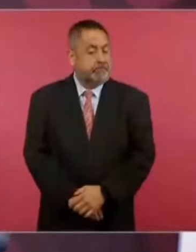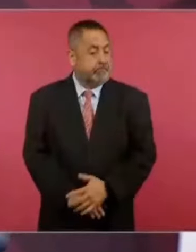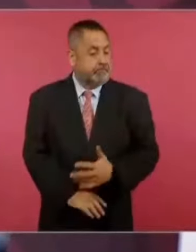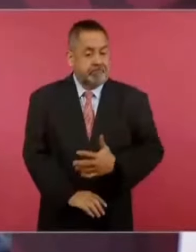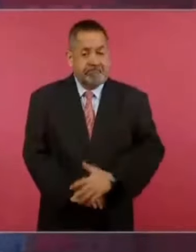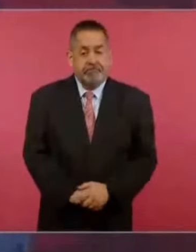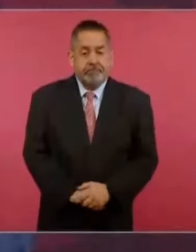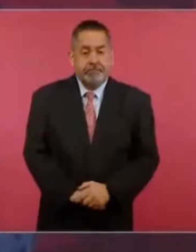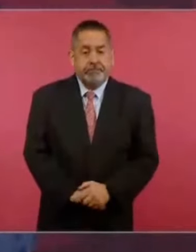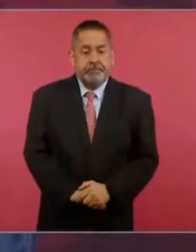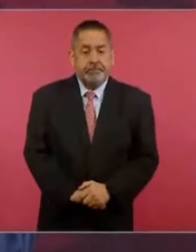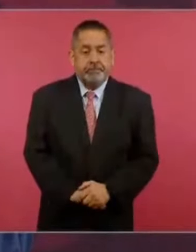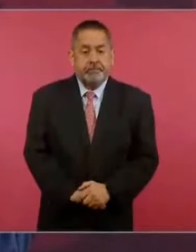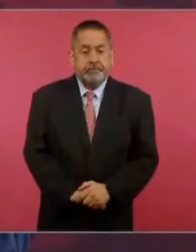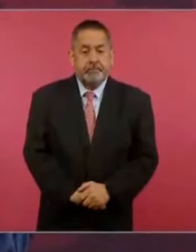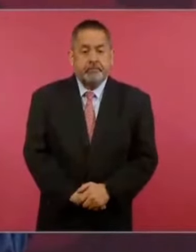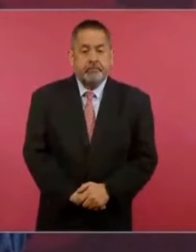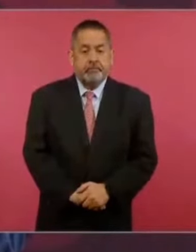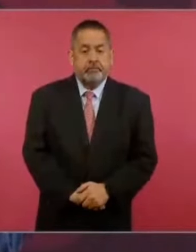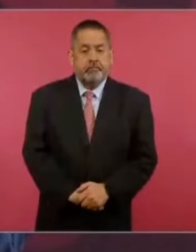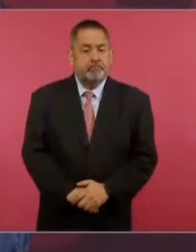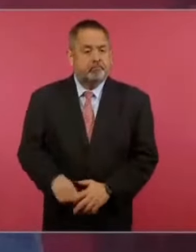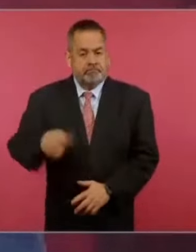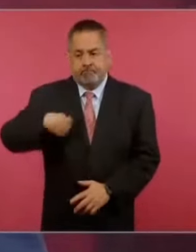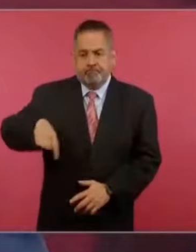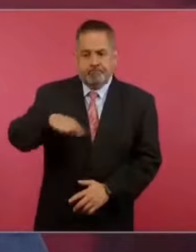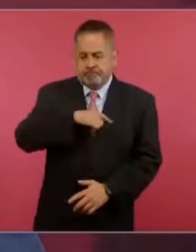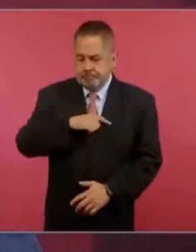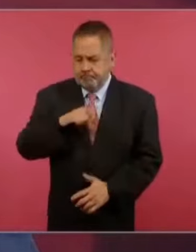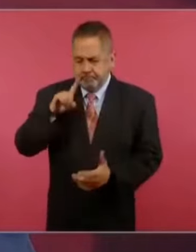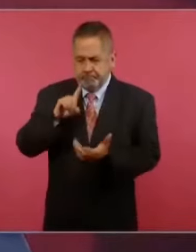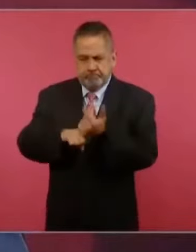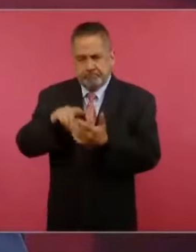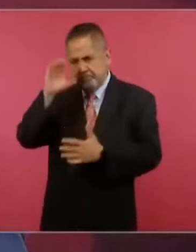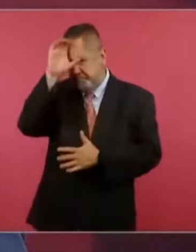autoridad moral.